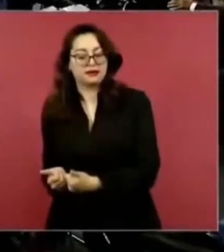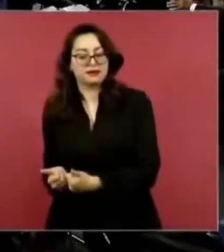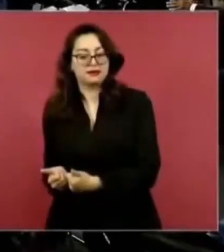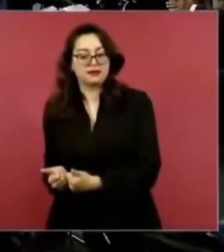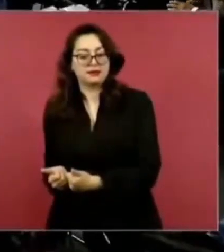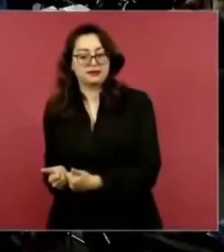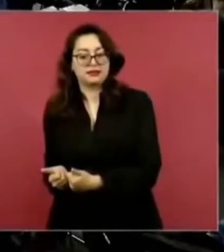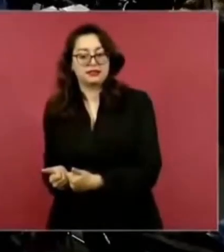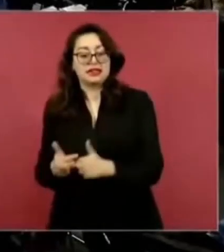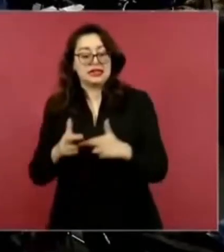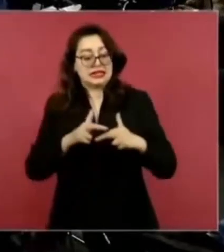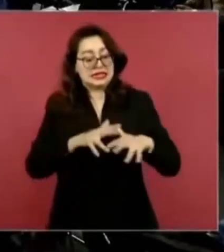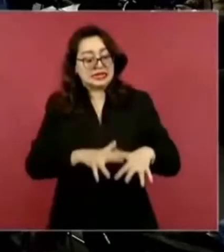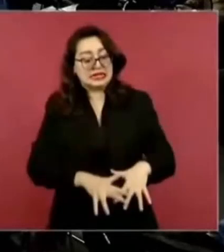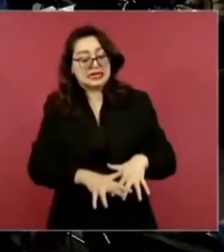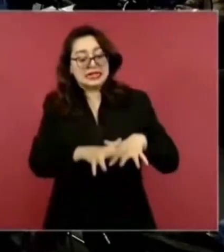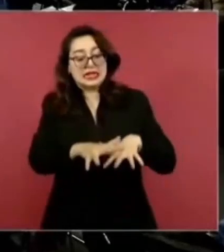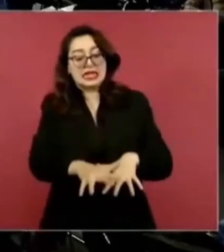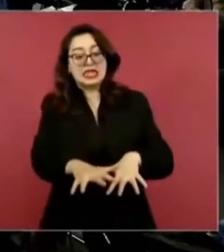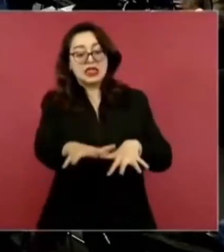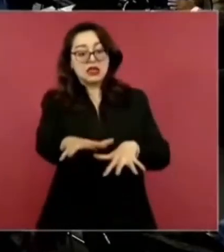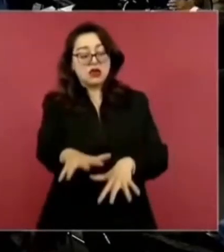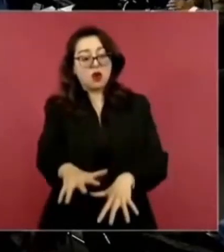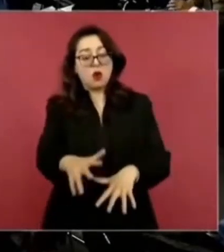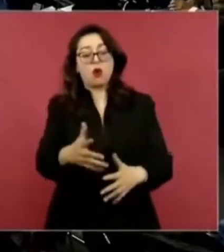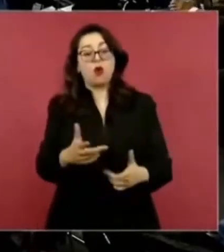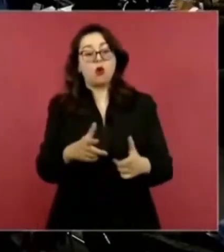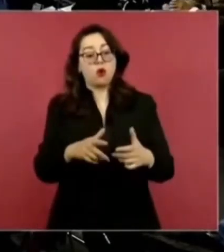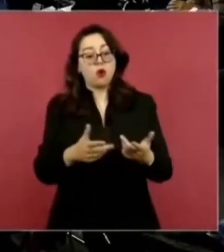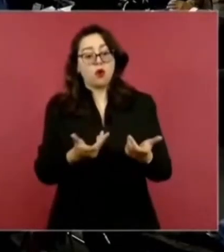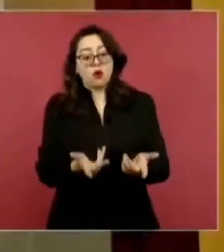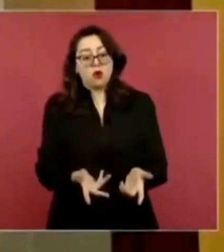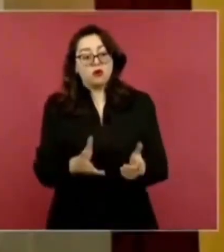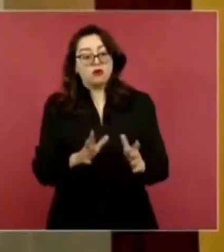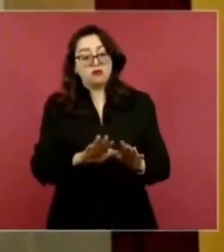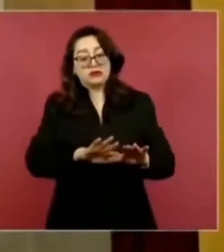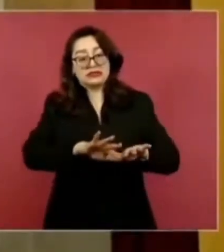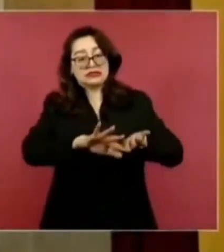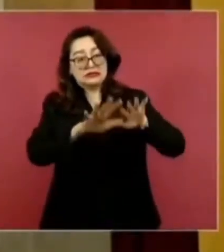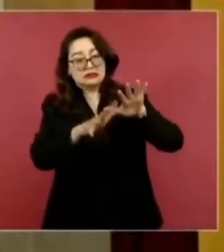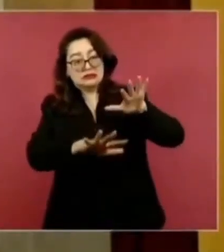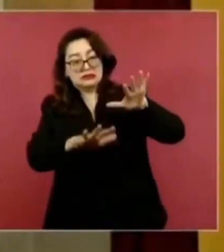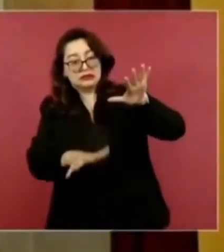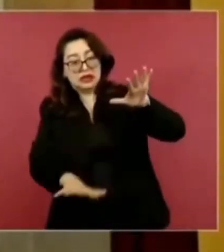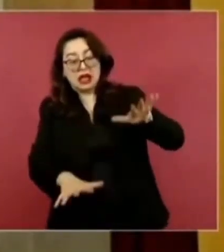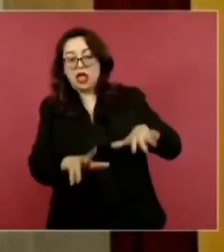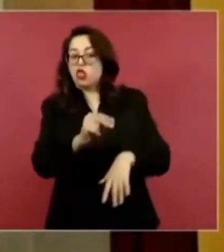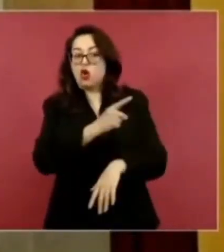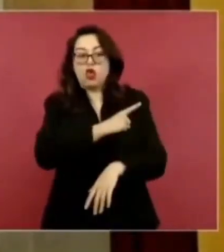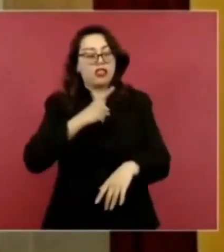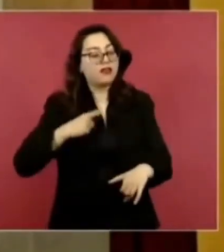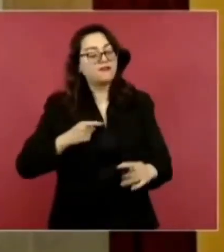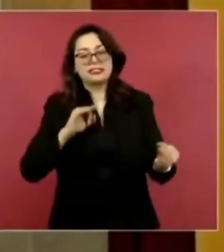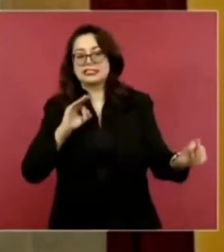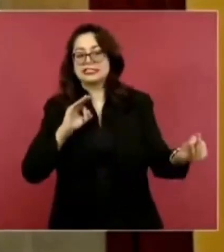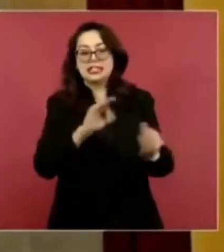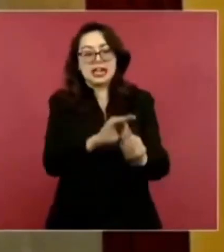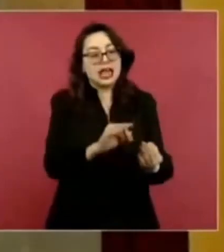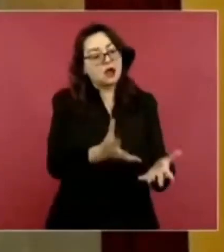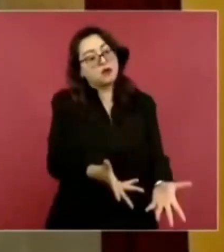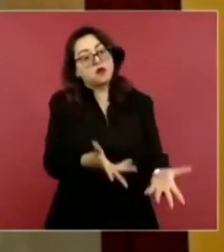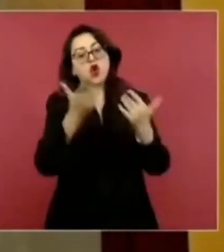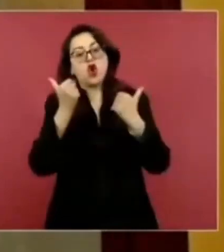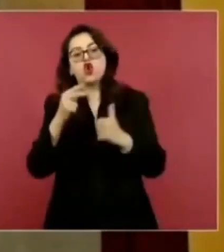Alejados de ríos, arroyos, barrancas. Y estén alerta, sin